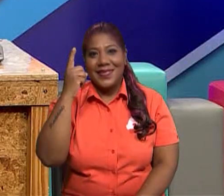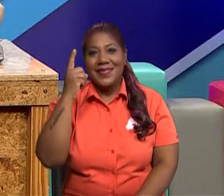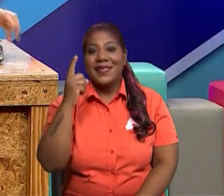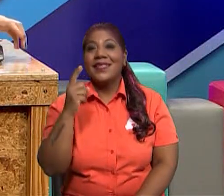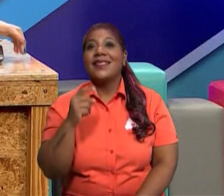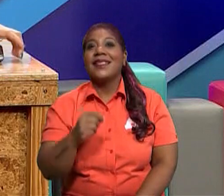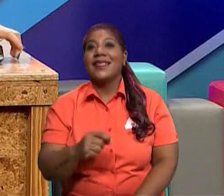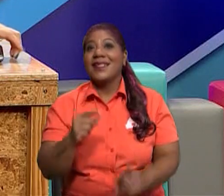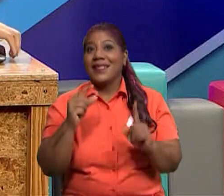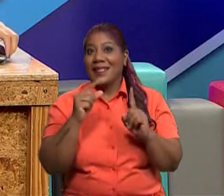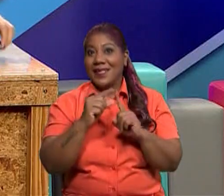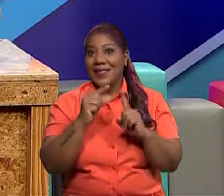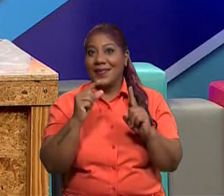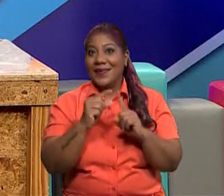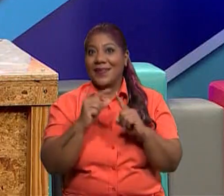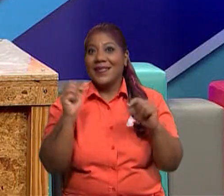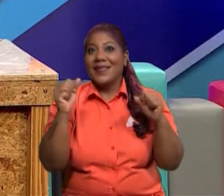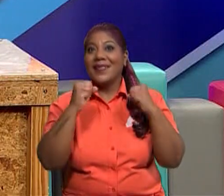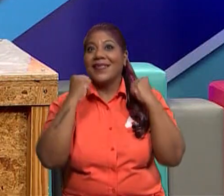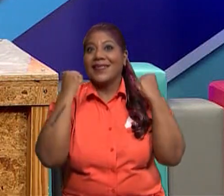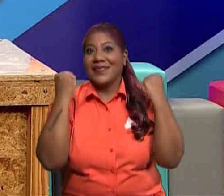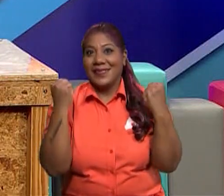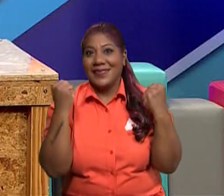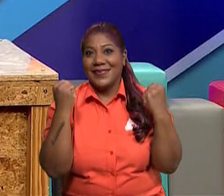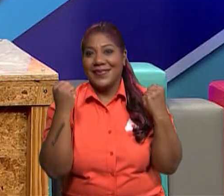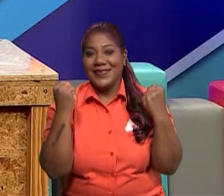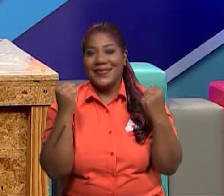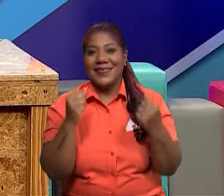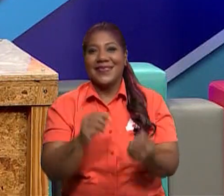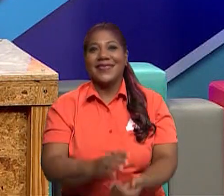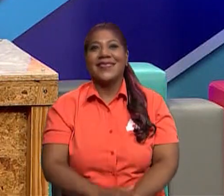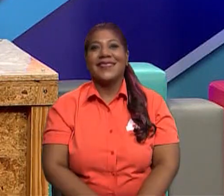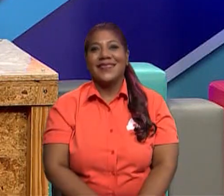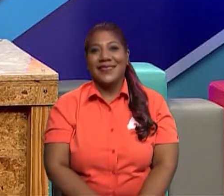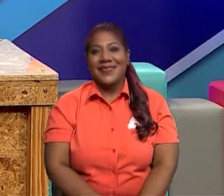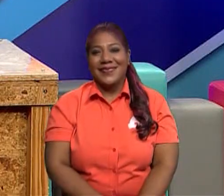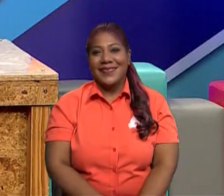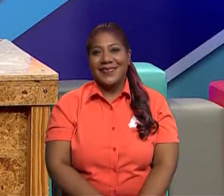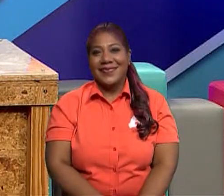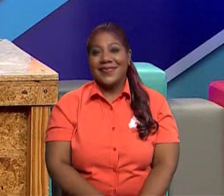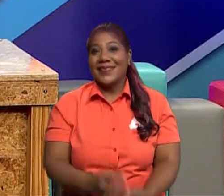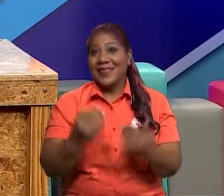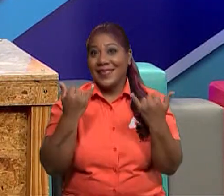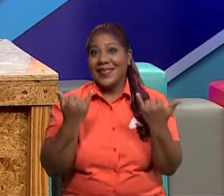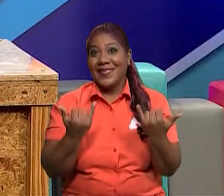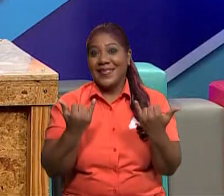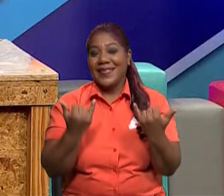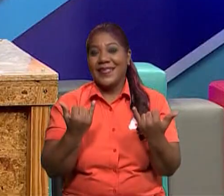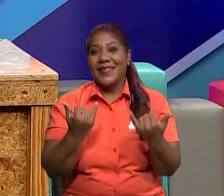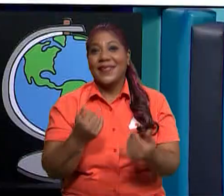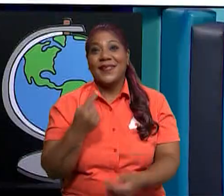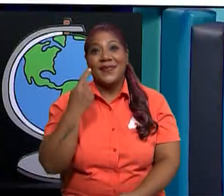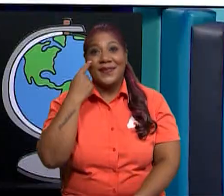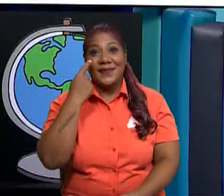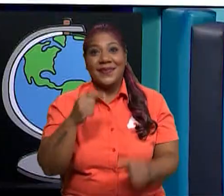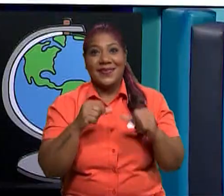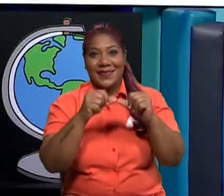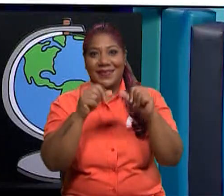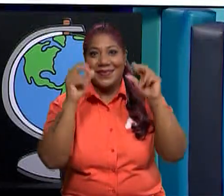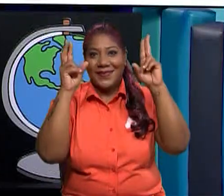reforzarlo, requiere reforzamiento en casa. Vamos a continuar ahora con nuestro tema.